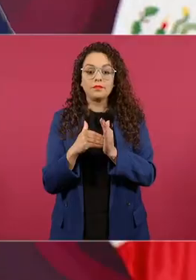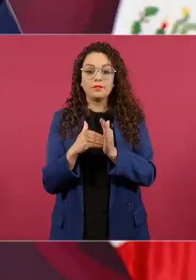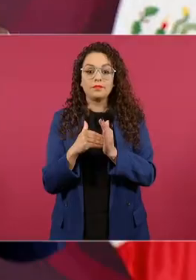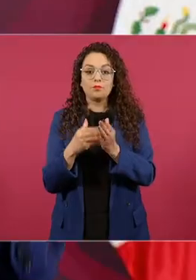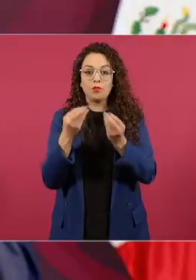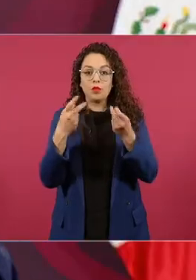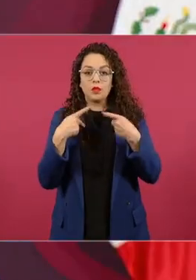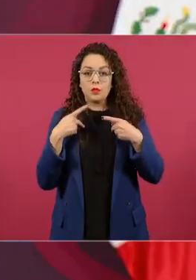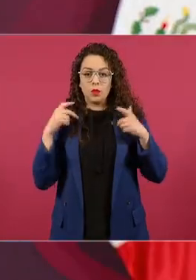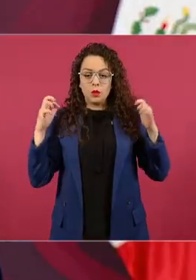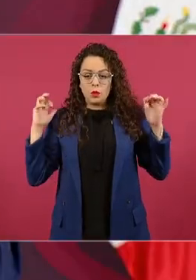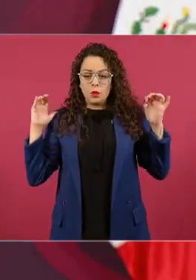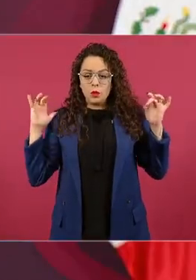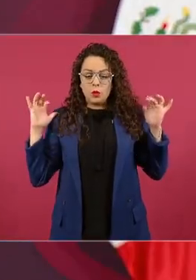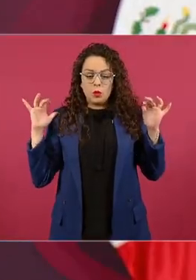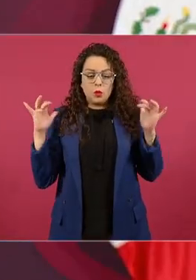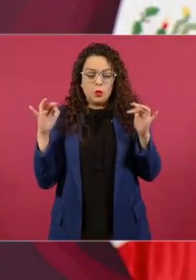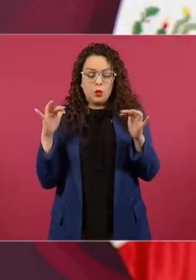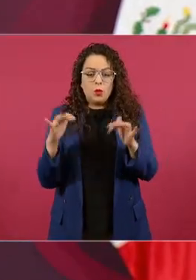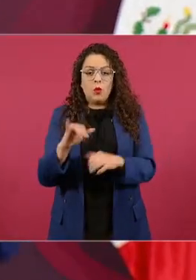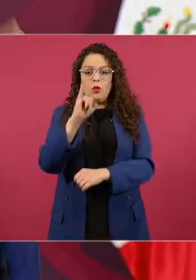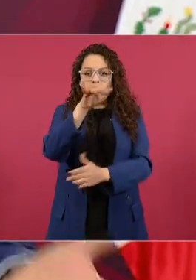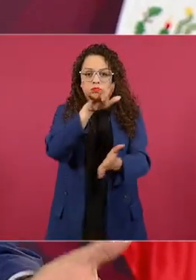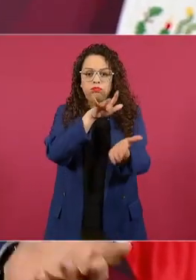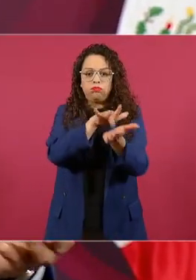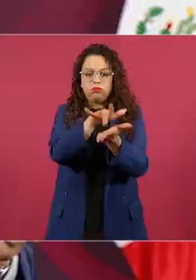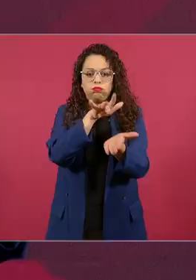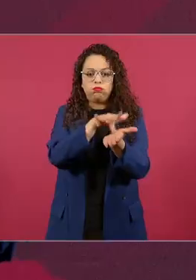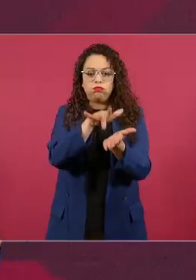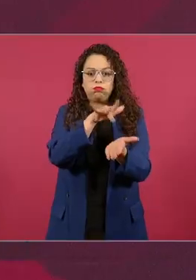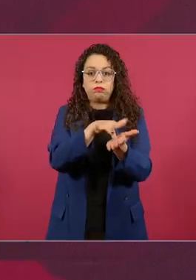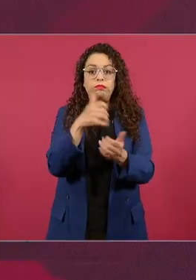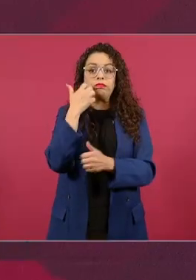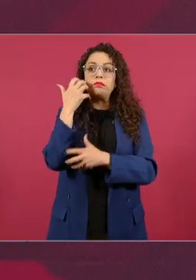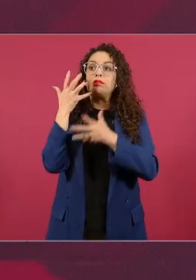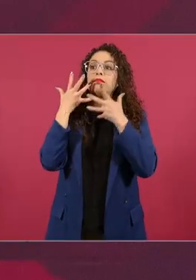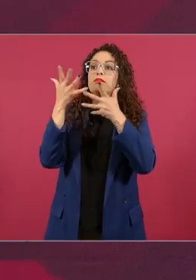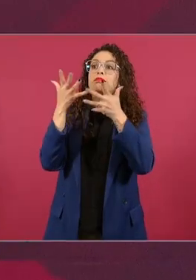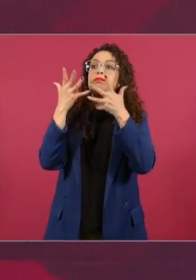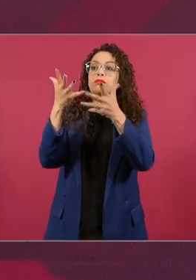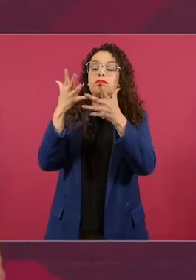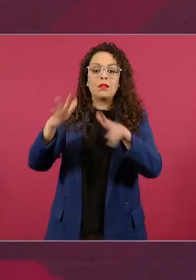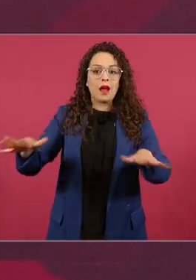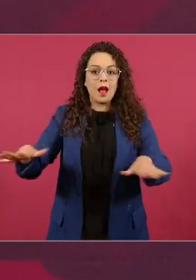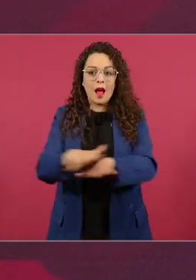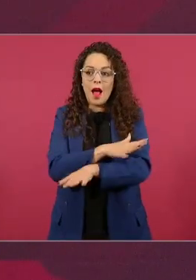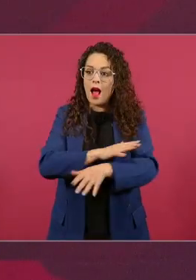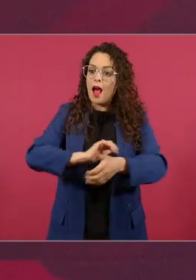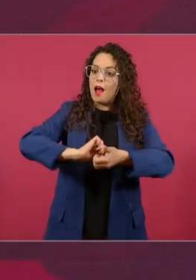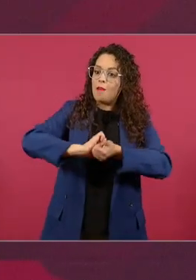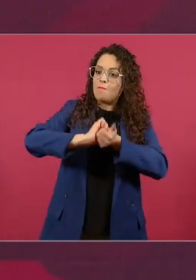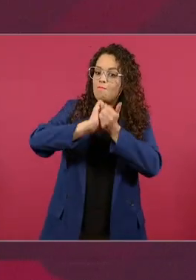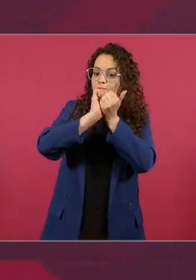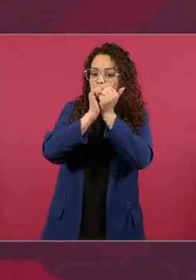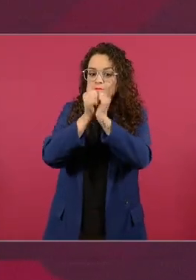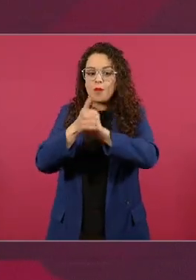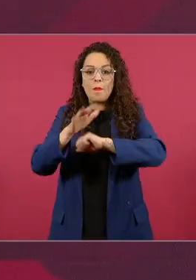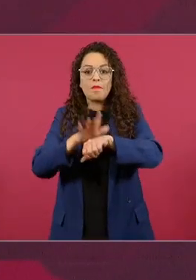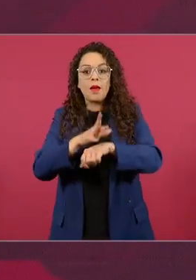ya sabemos en qué terminó y yo era candidato aquí